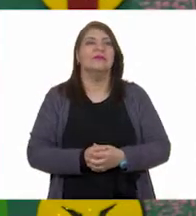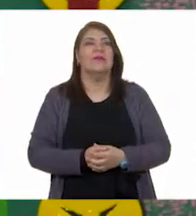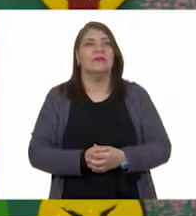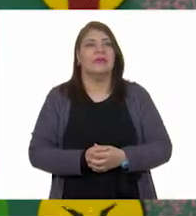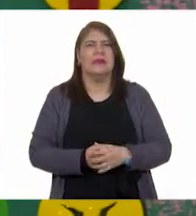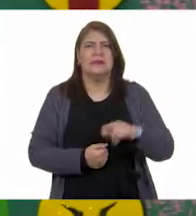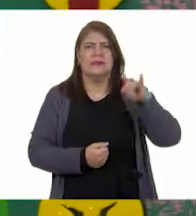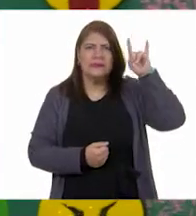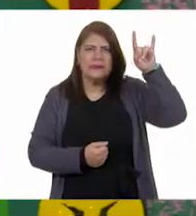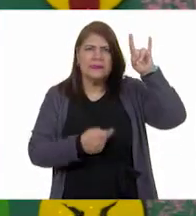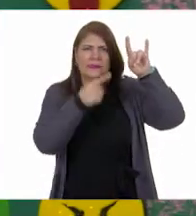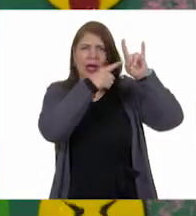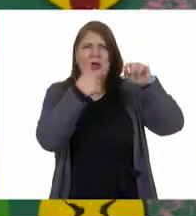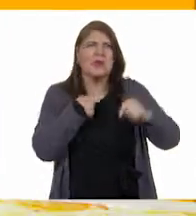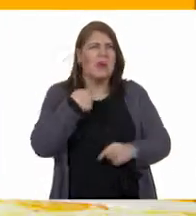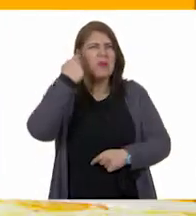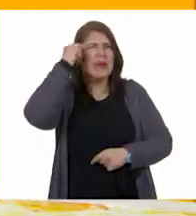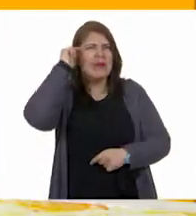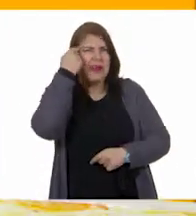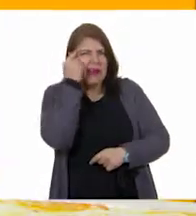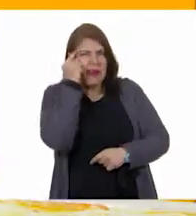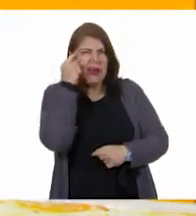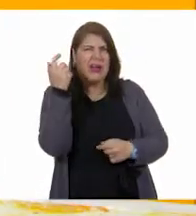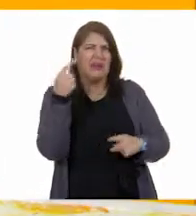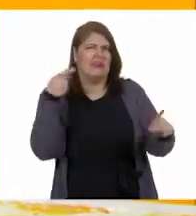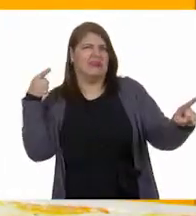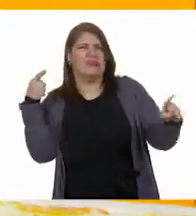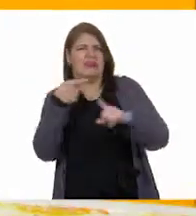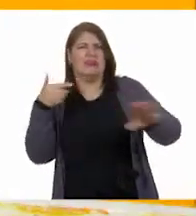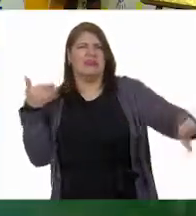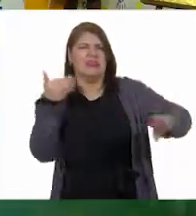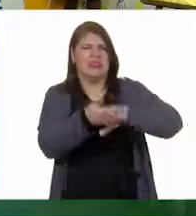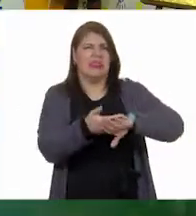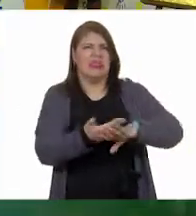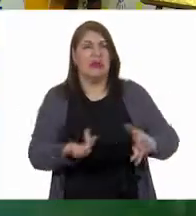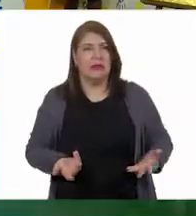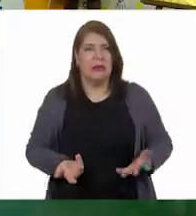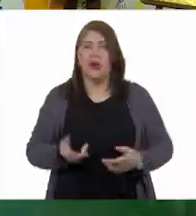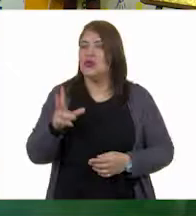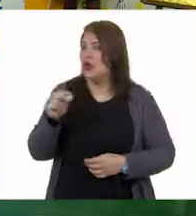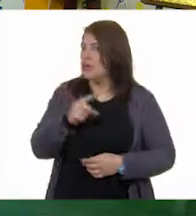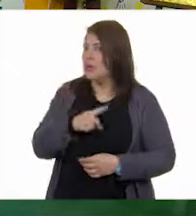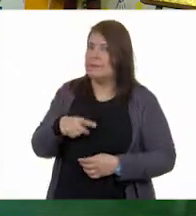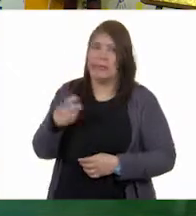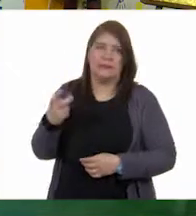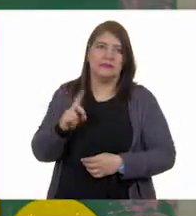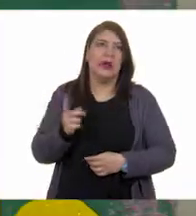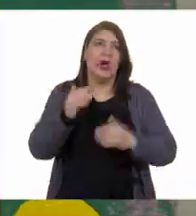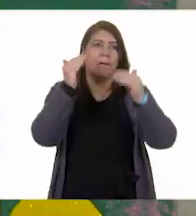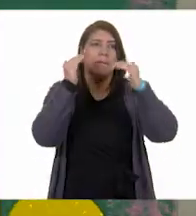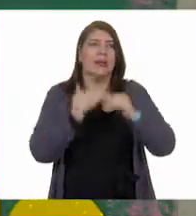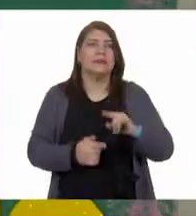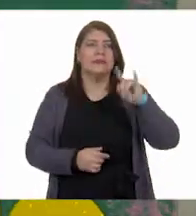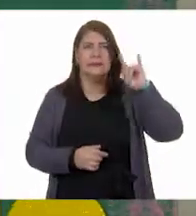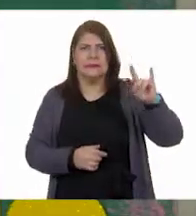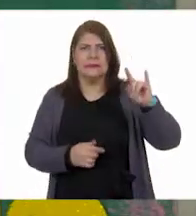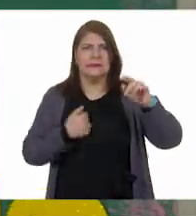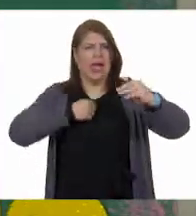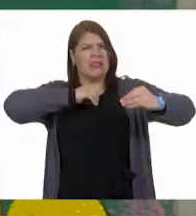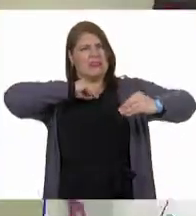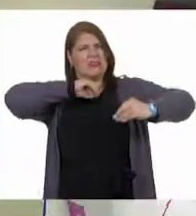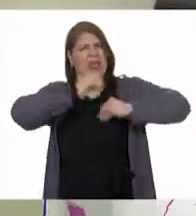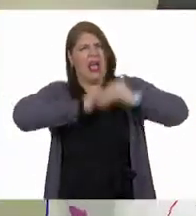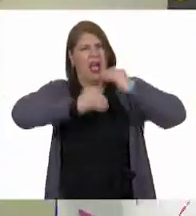Me enojo y lo insulto. No se debe de hacer. Erick, ¿me ayudas? No, sí. Discutimos